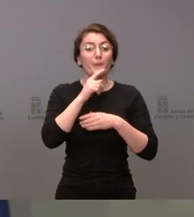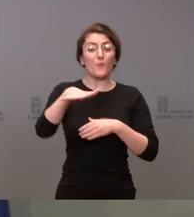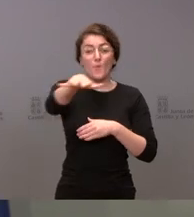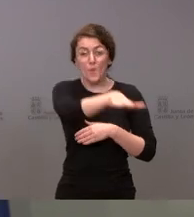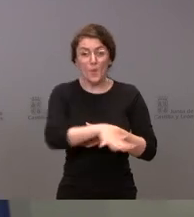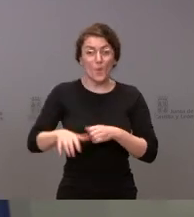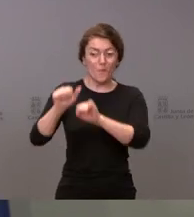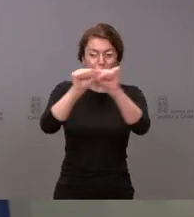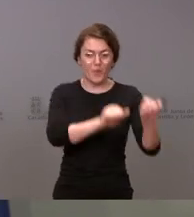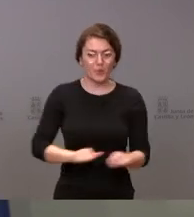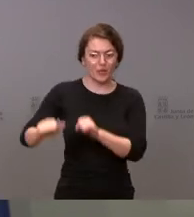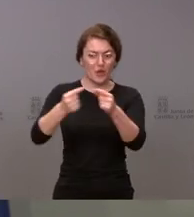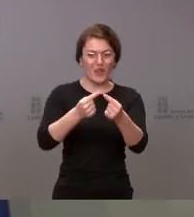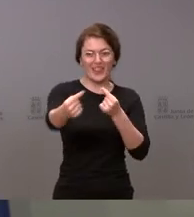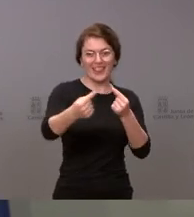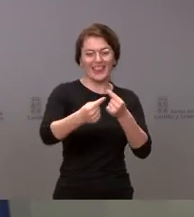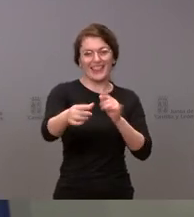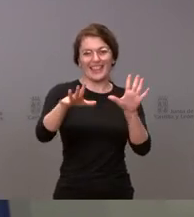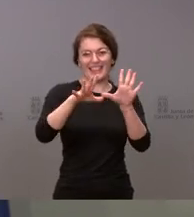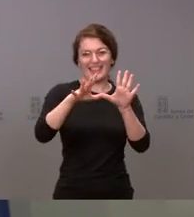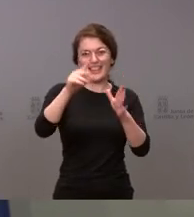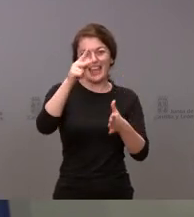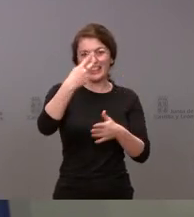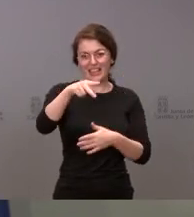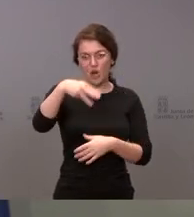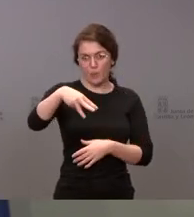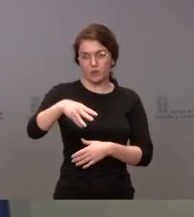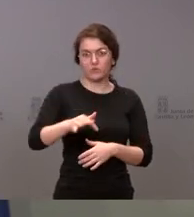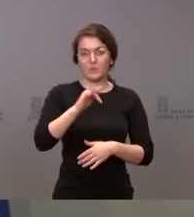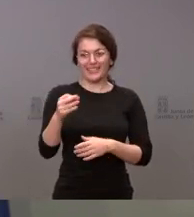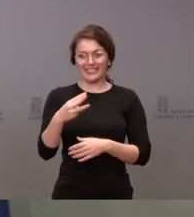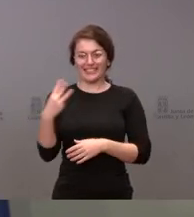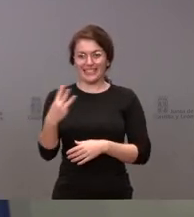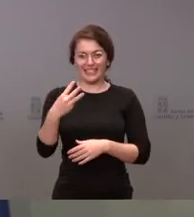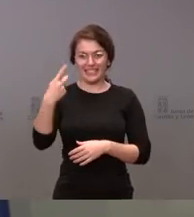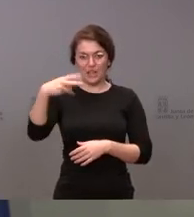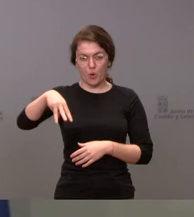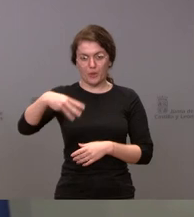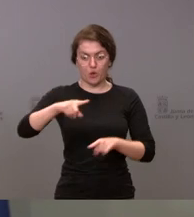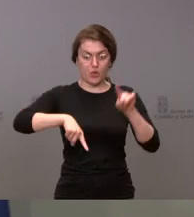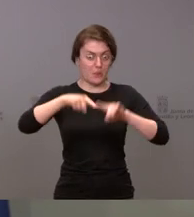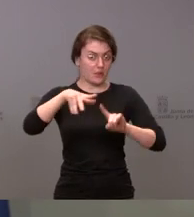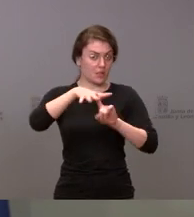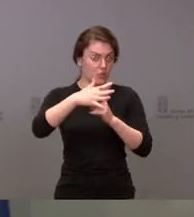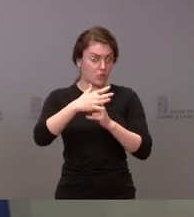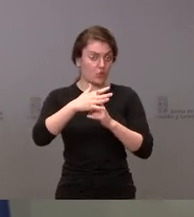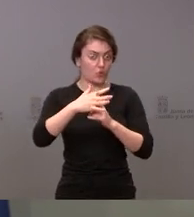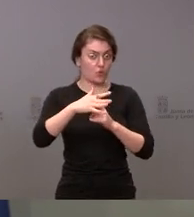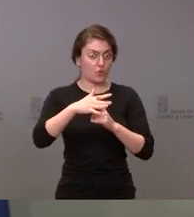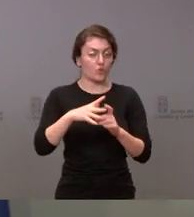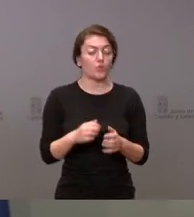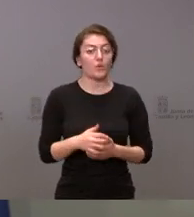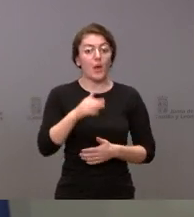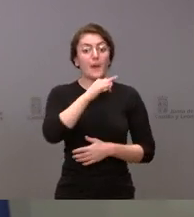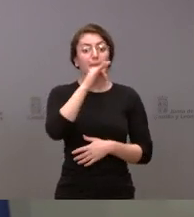en función de las circunstancias que se derivan. Y también cabe recordar que la posibilidad de traslado